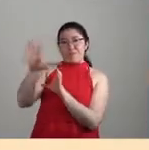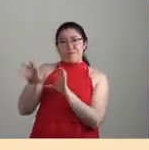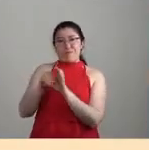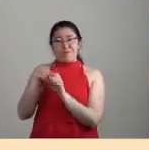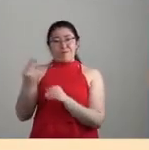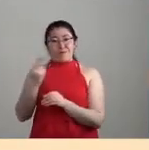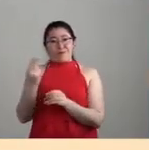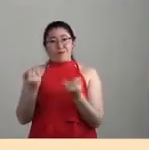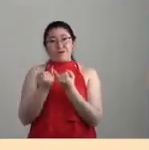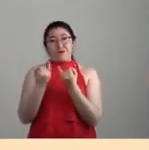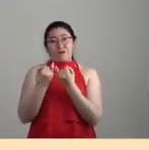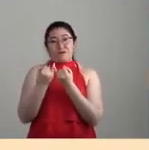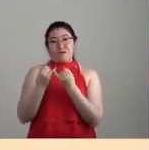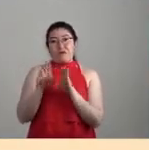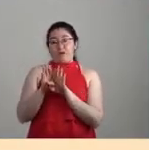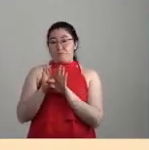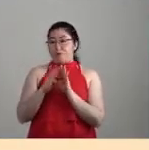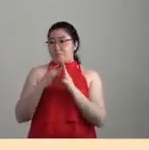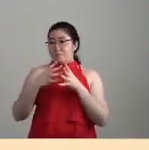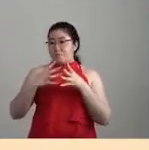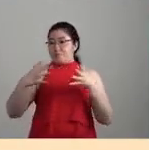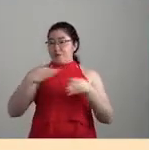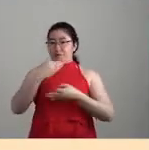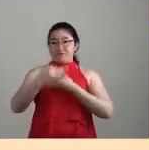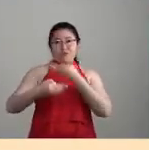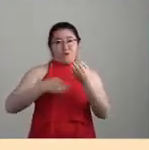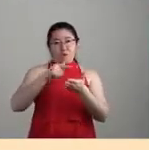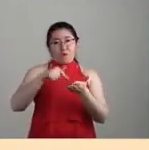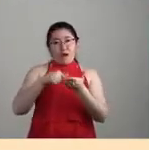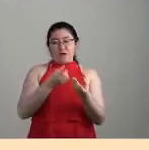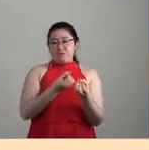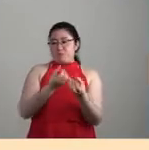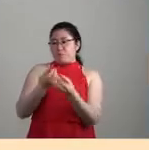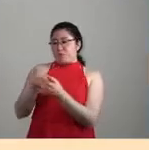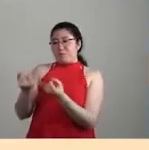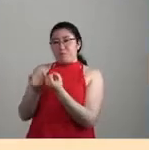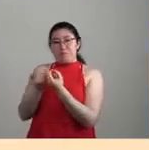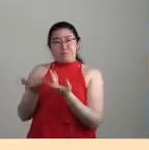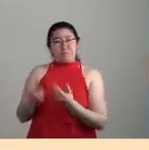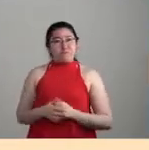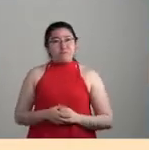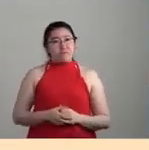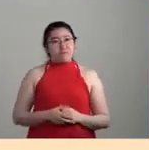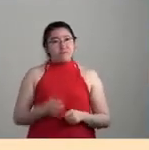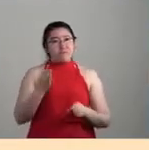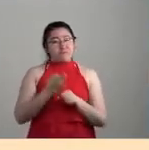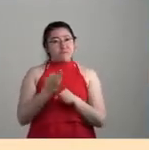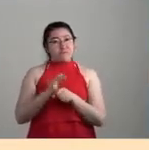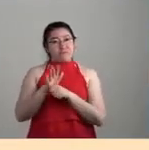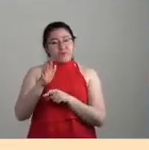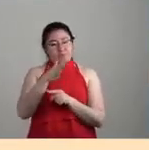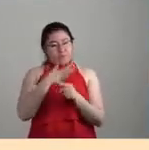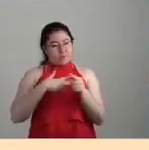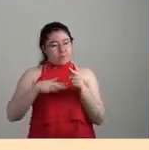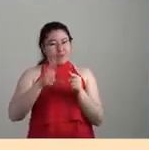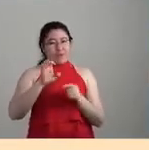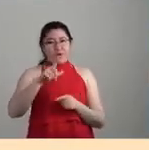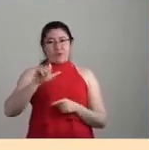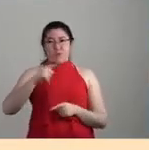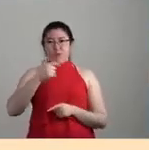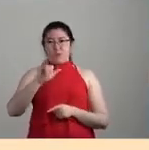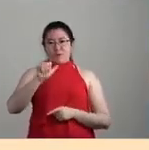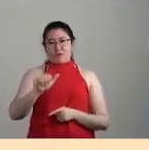y tiene una expansión prácticamente infinita, colonizando todos los márgenes. Lo que yo creo que añade Moore con esta perspectiva de la ecología mundo es como una perspectiva,